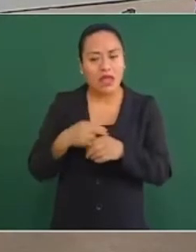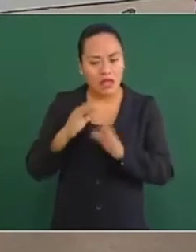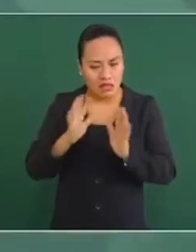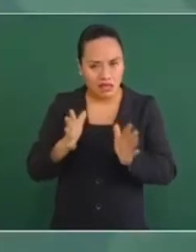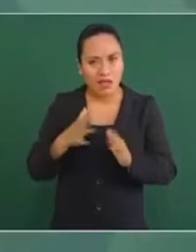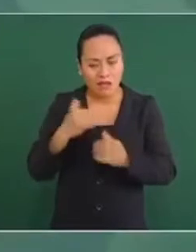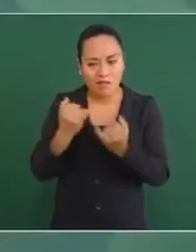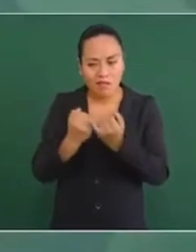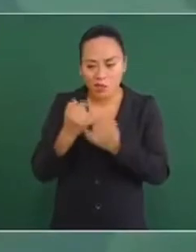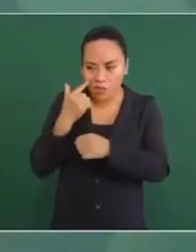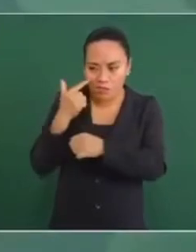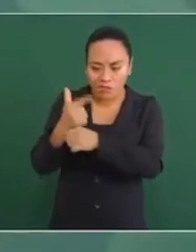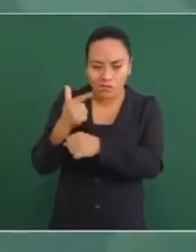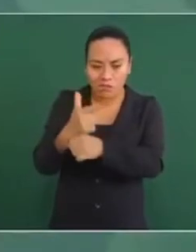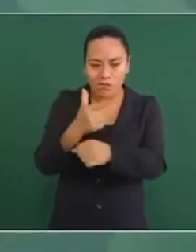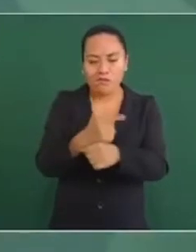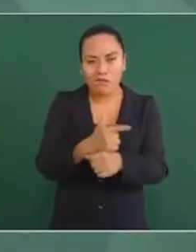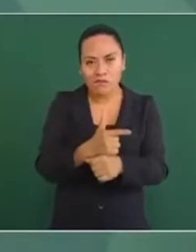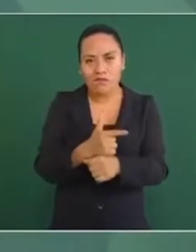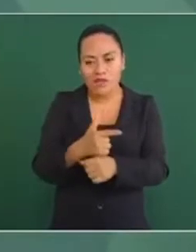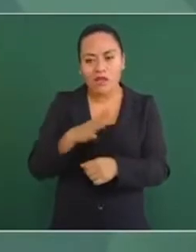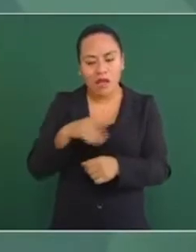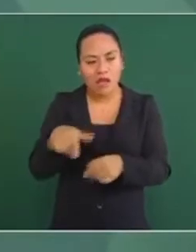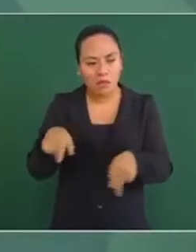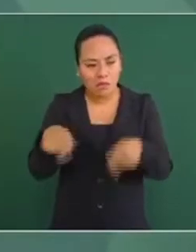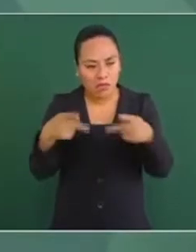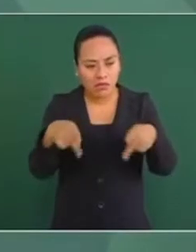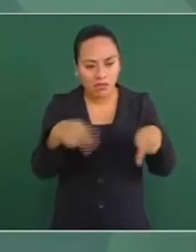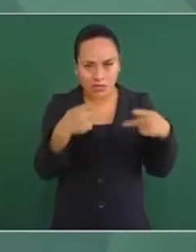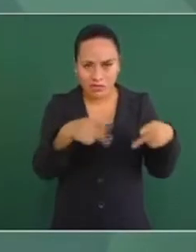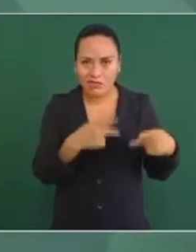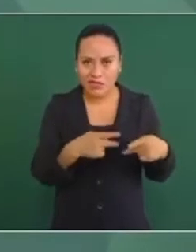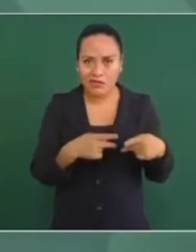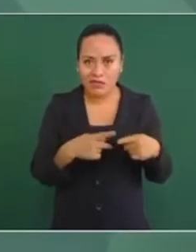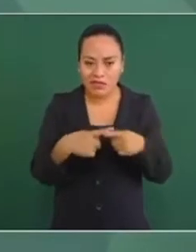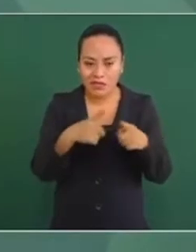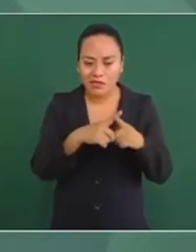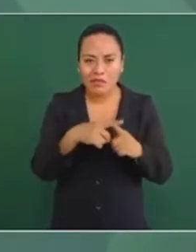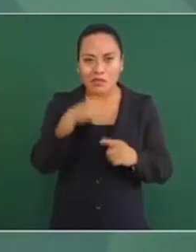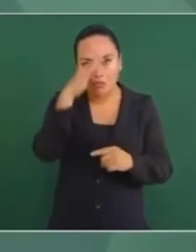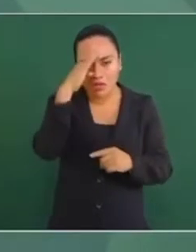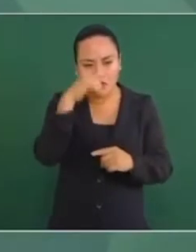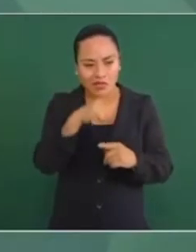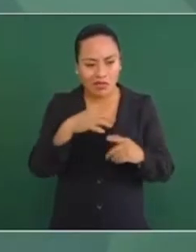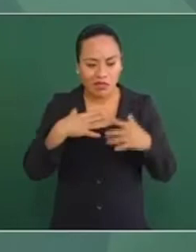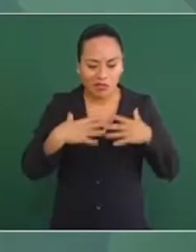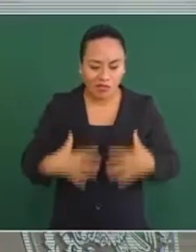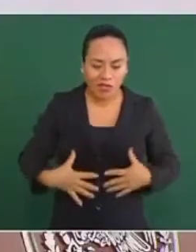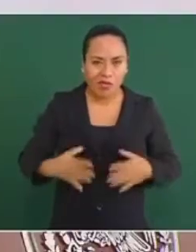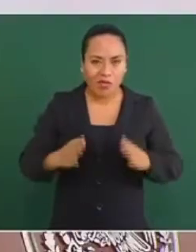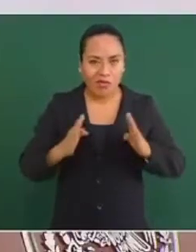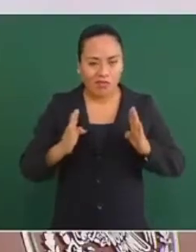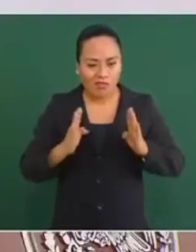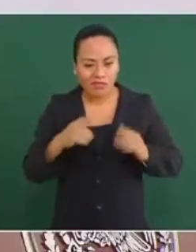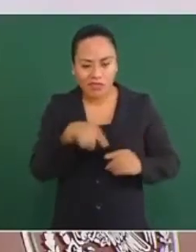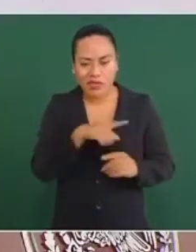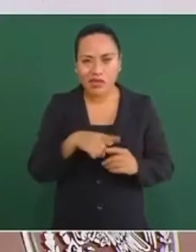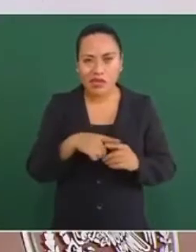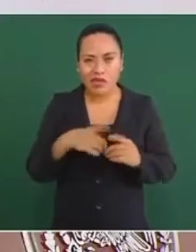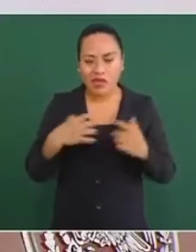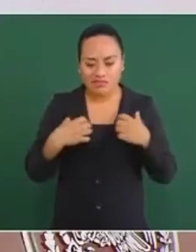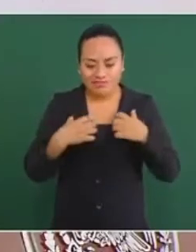tipo de ventas de equipos militares, cascos, chalecos,